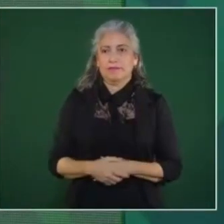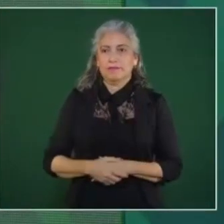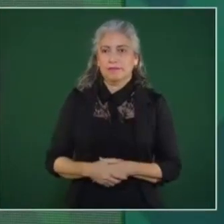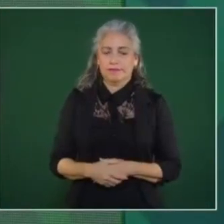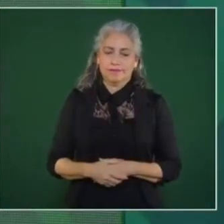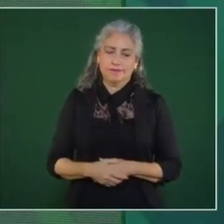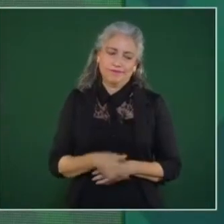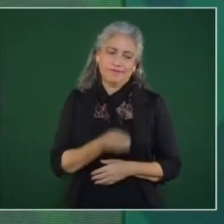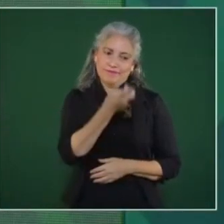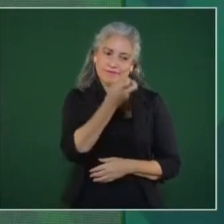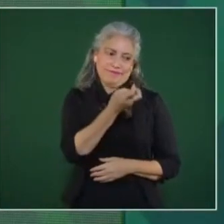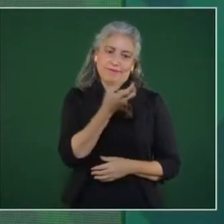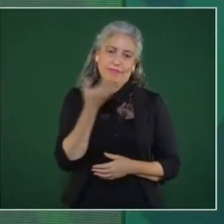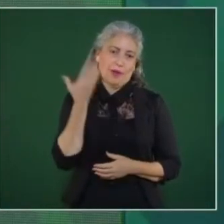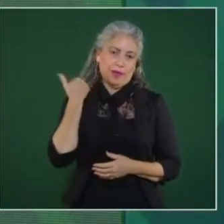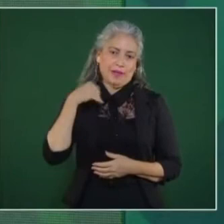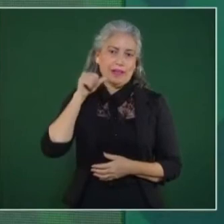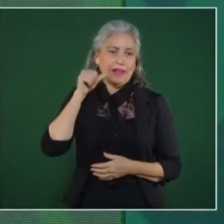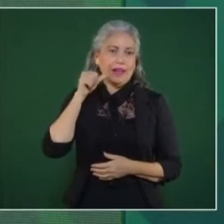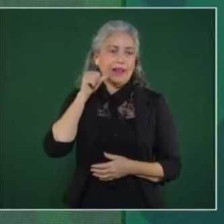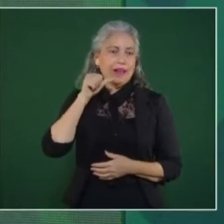que eso fue lo de ayer,